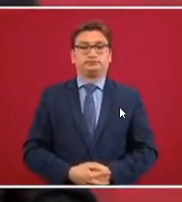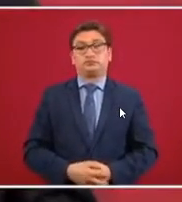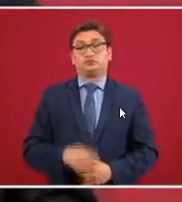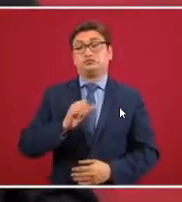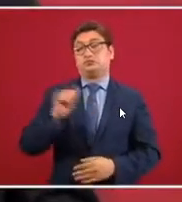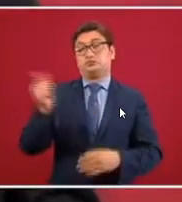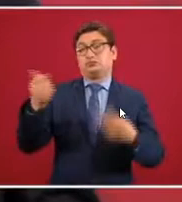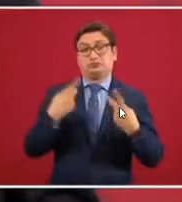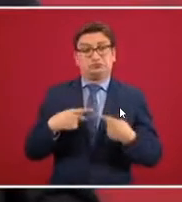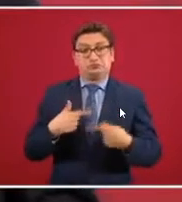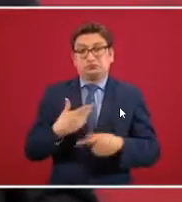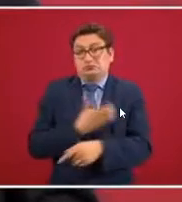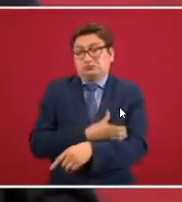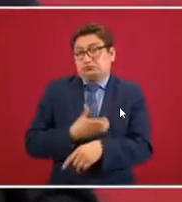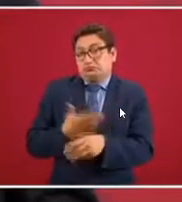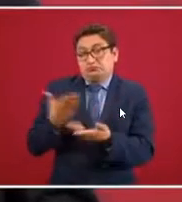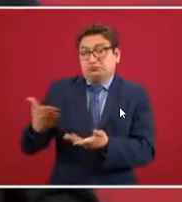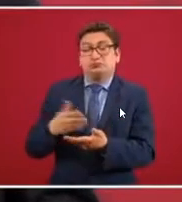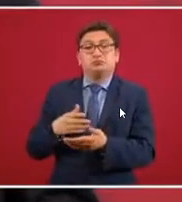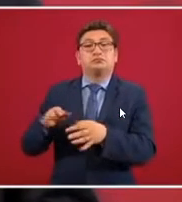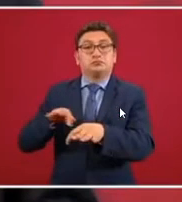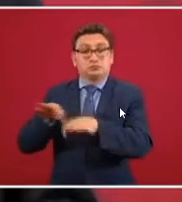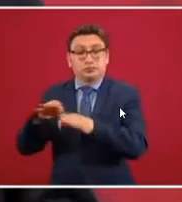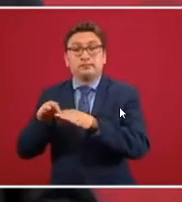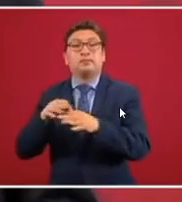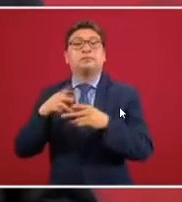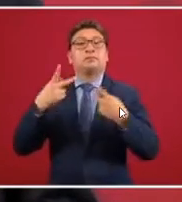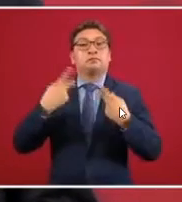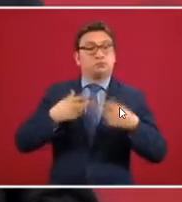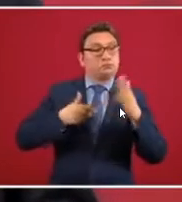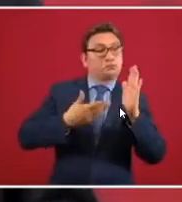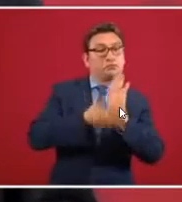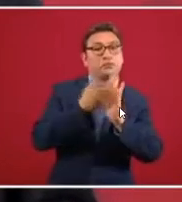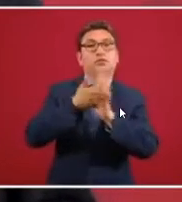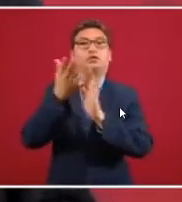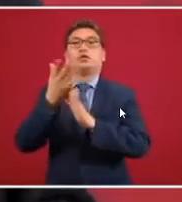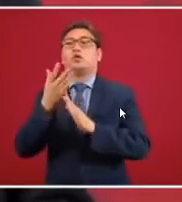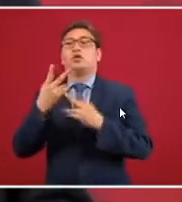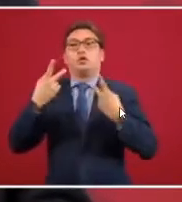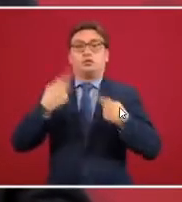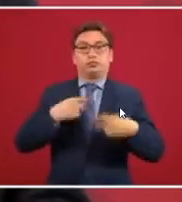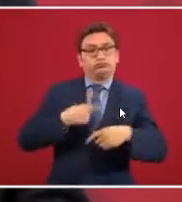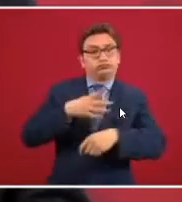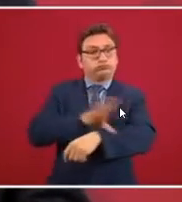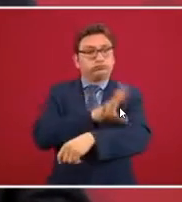personas, albañiles, electricistas.